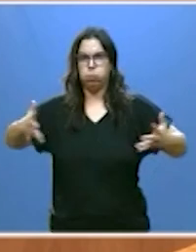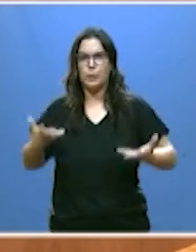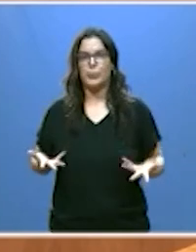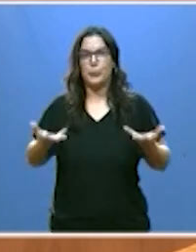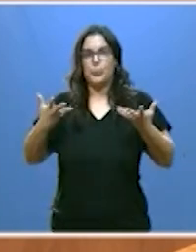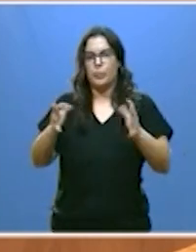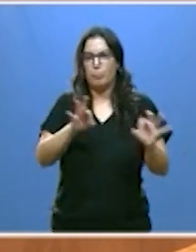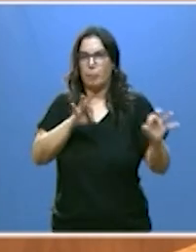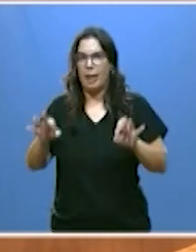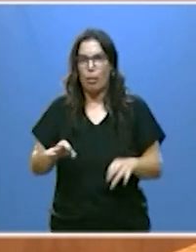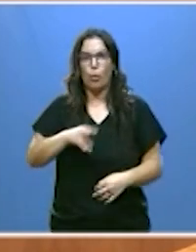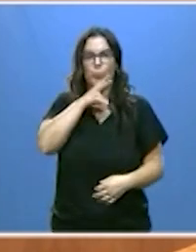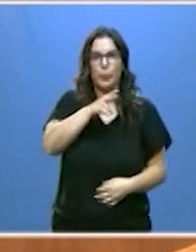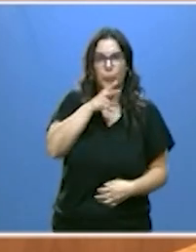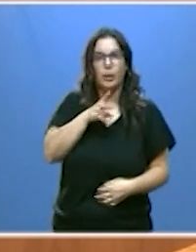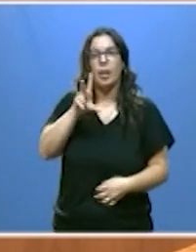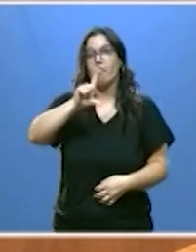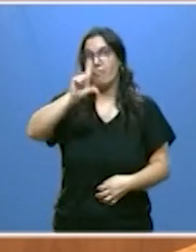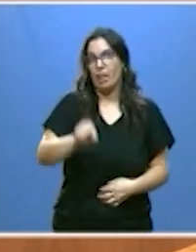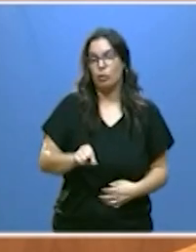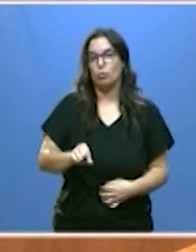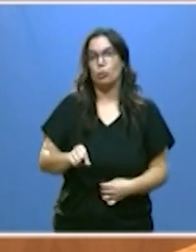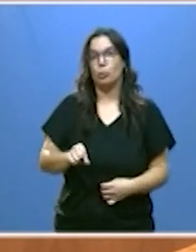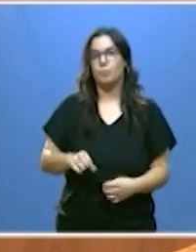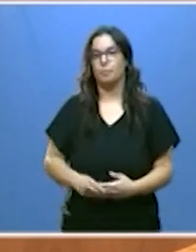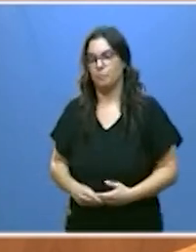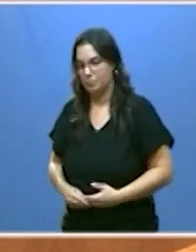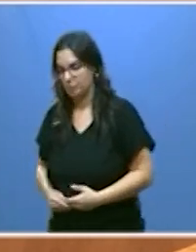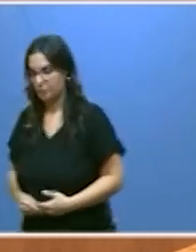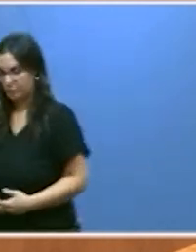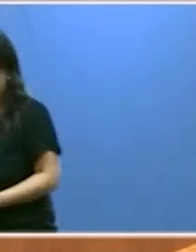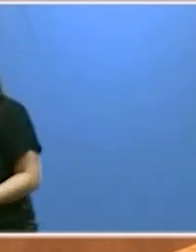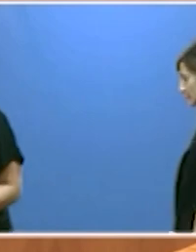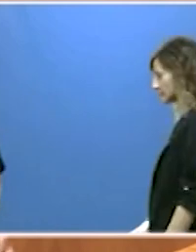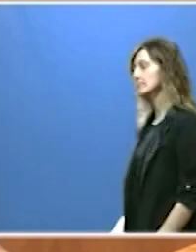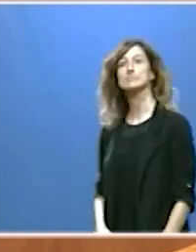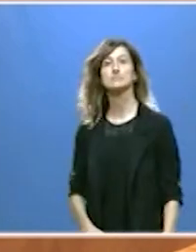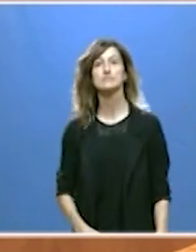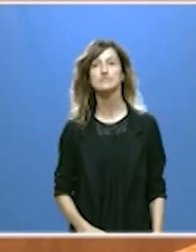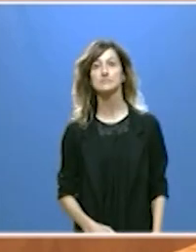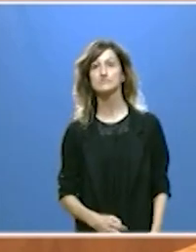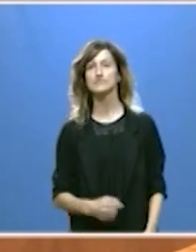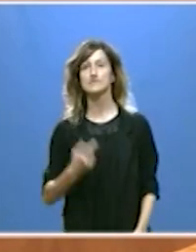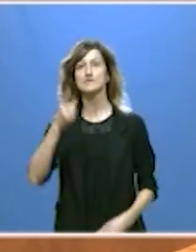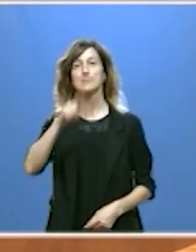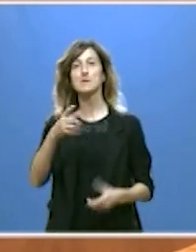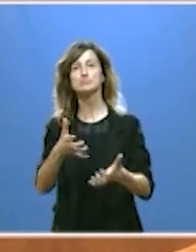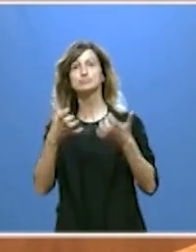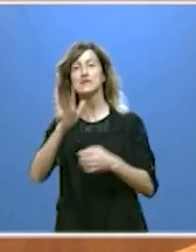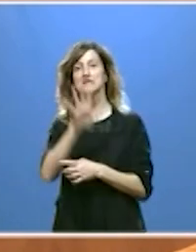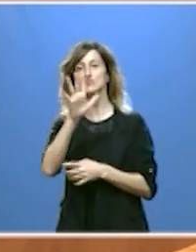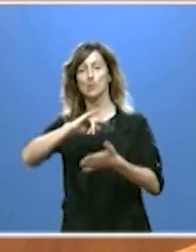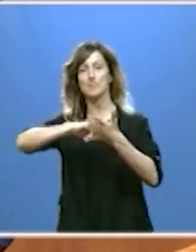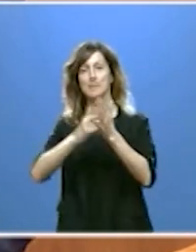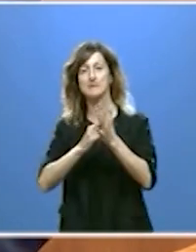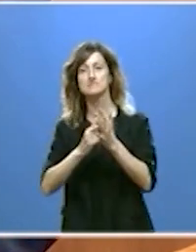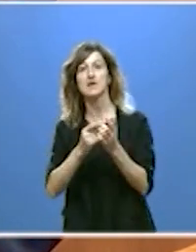equipado, verde y asequible. También quiero recordar que hemos aprobado el quinto plan de internacionalización que permite que